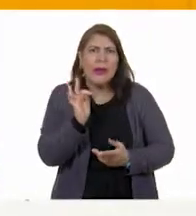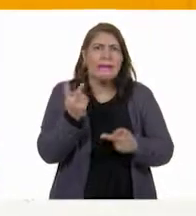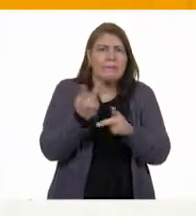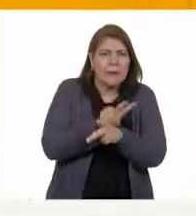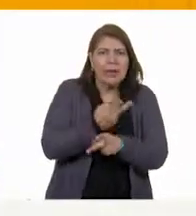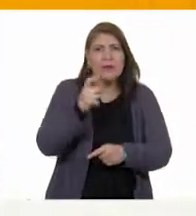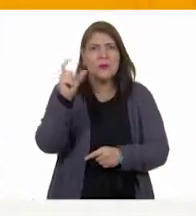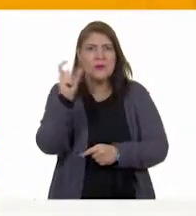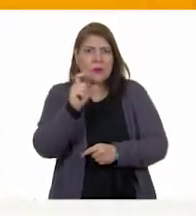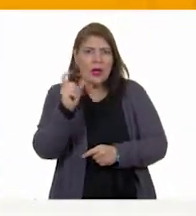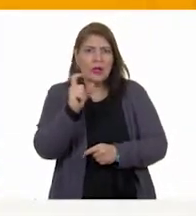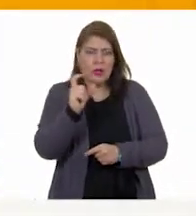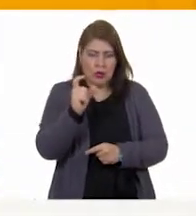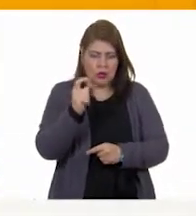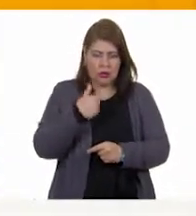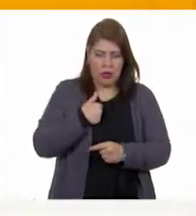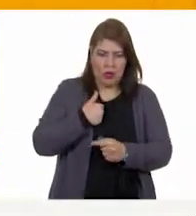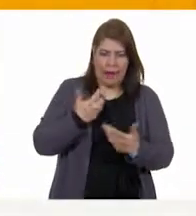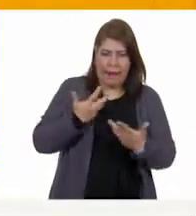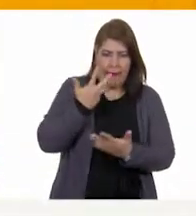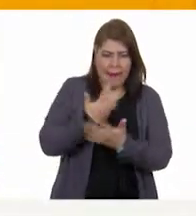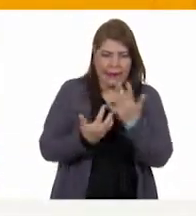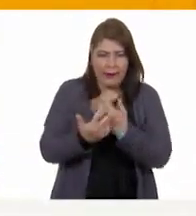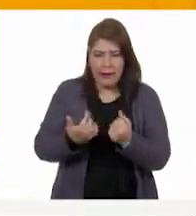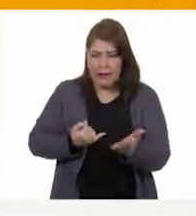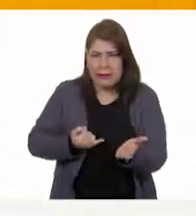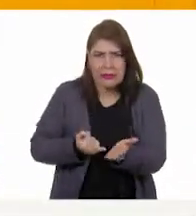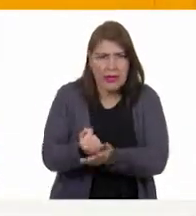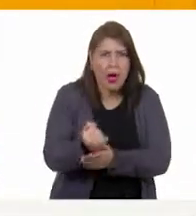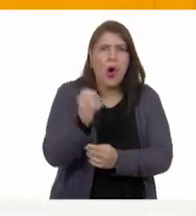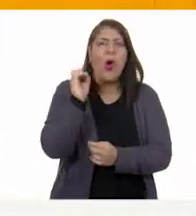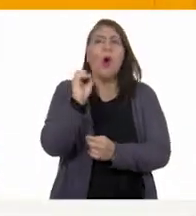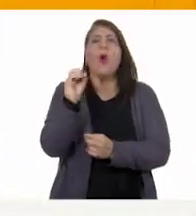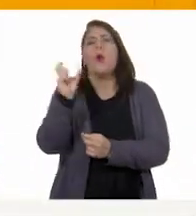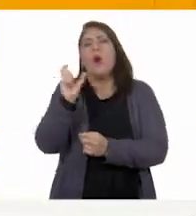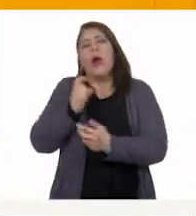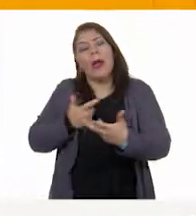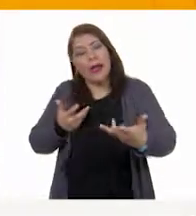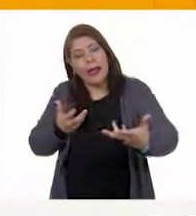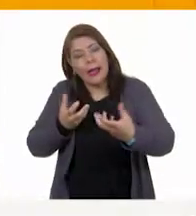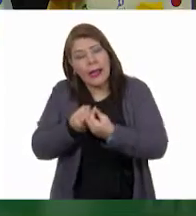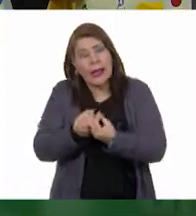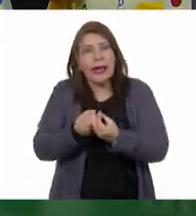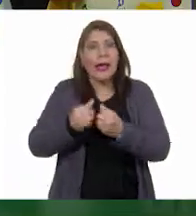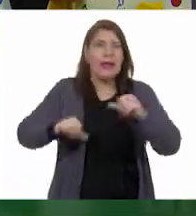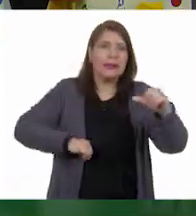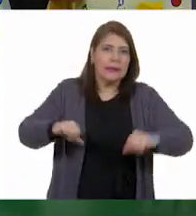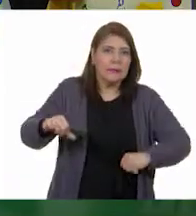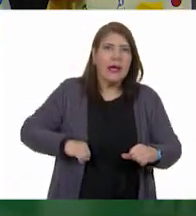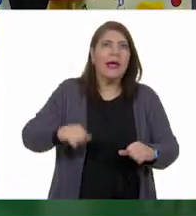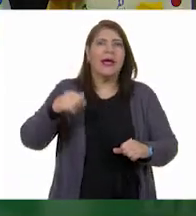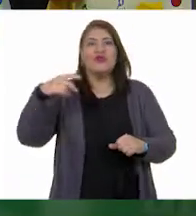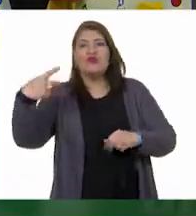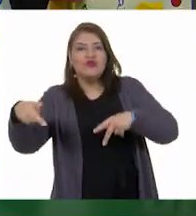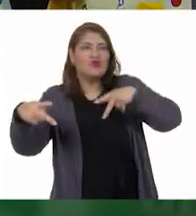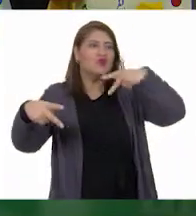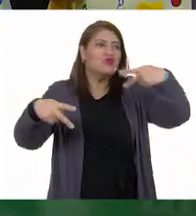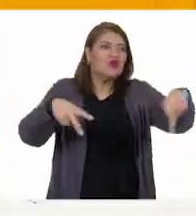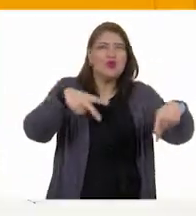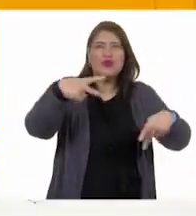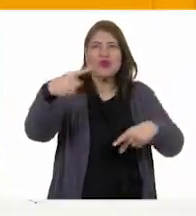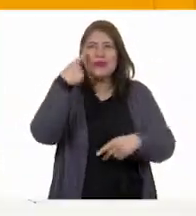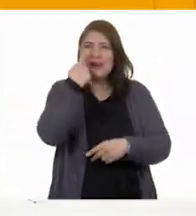que decidir o hacer una actividad, pues, todos juntos y que cada quien, pues, quiere decir algo